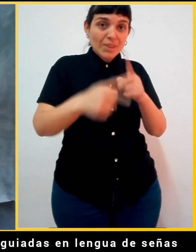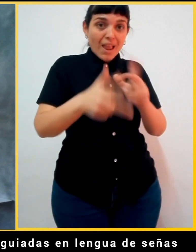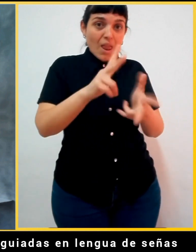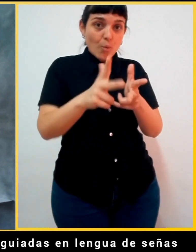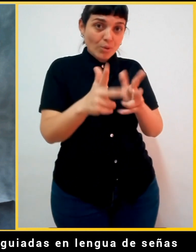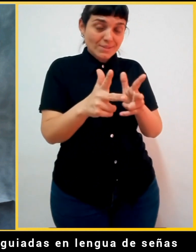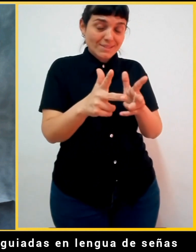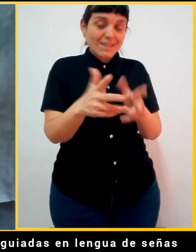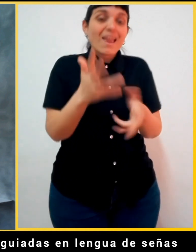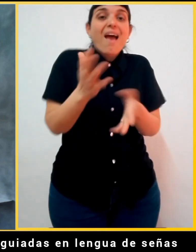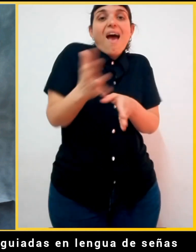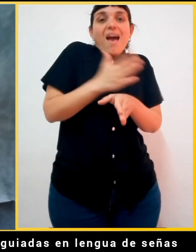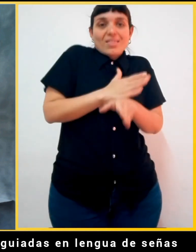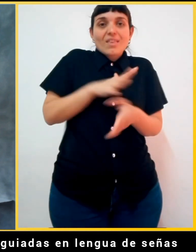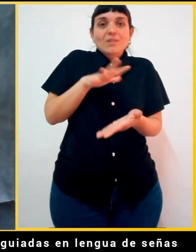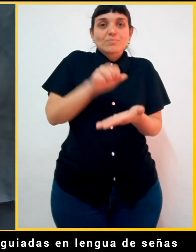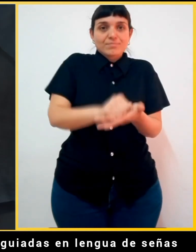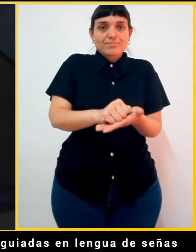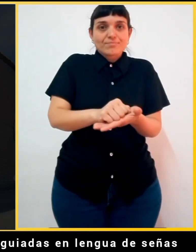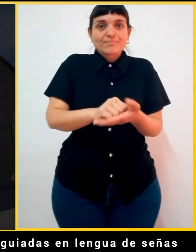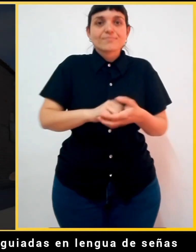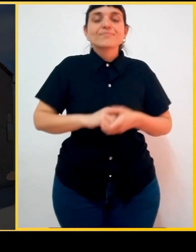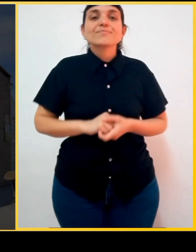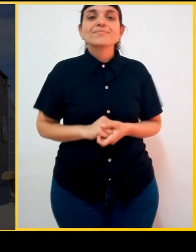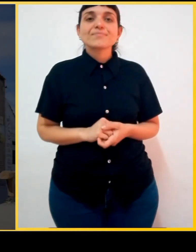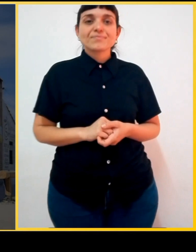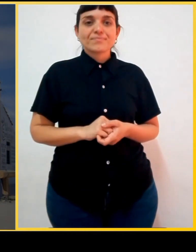argentinas previa reserva.